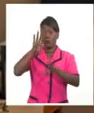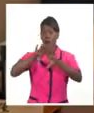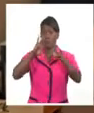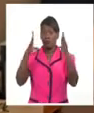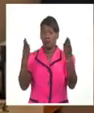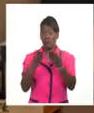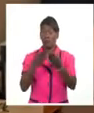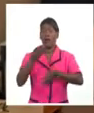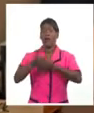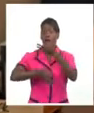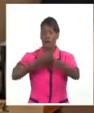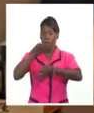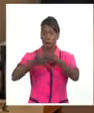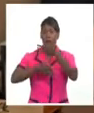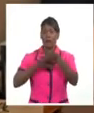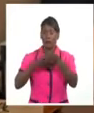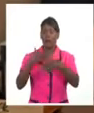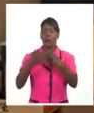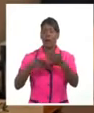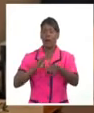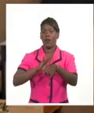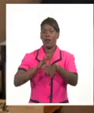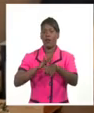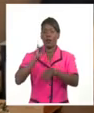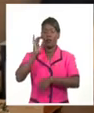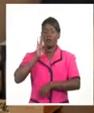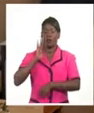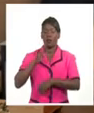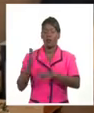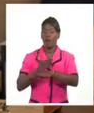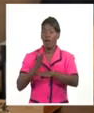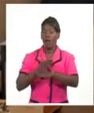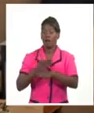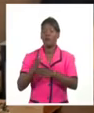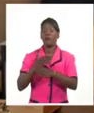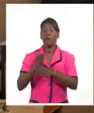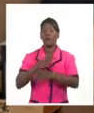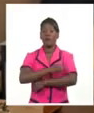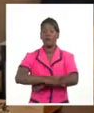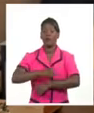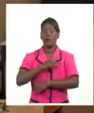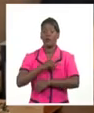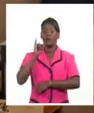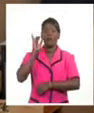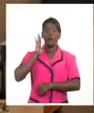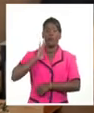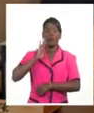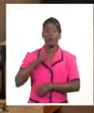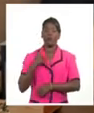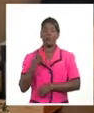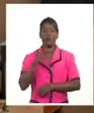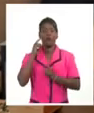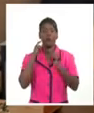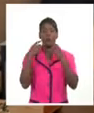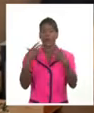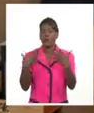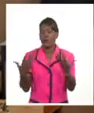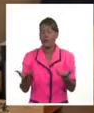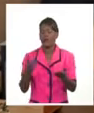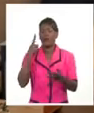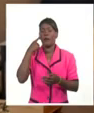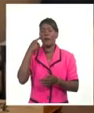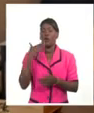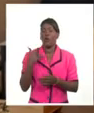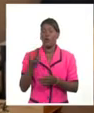que se le presta una mayor atención a nivel epidemiológico en cada país por eso es importante saber cómo se manifiesta